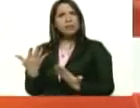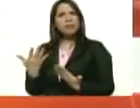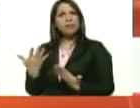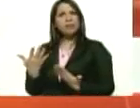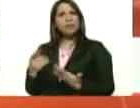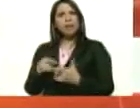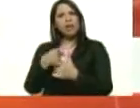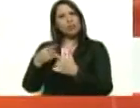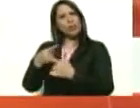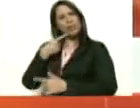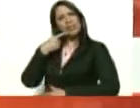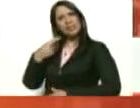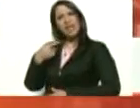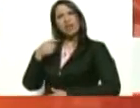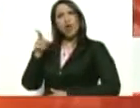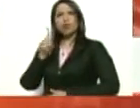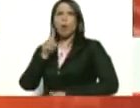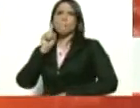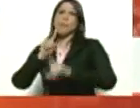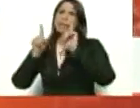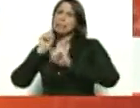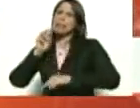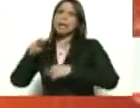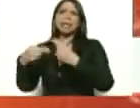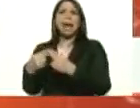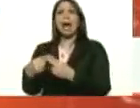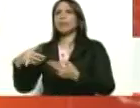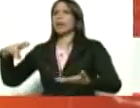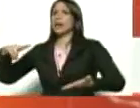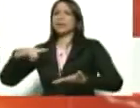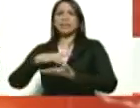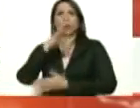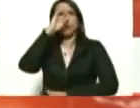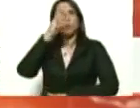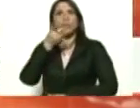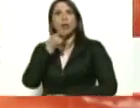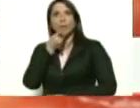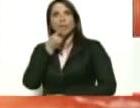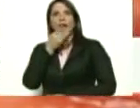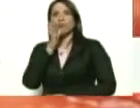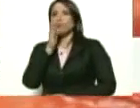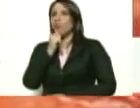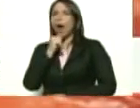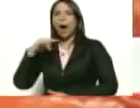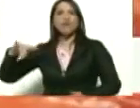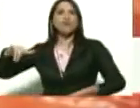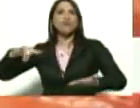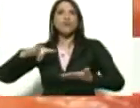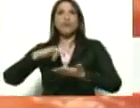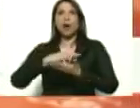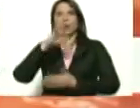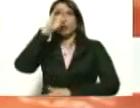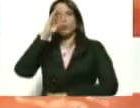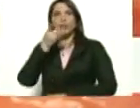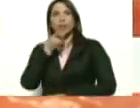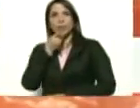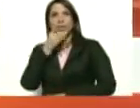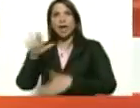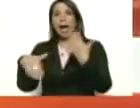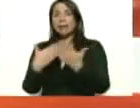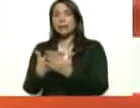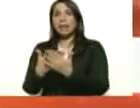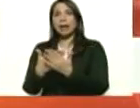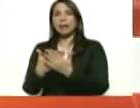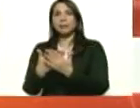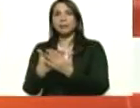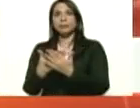Entonces, diciendo que era mentira que nadie había regresado a la Dominicana, que no hay vuelo directo de la Dominicana a